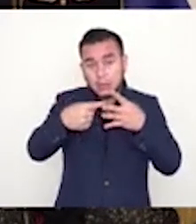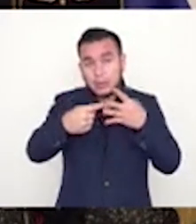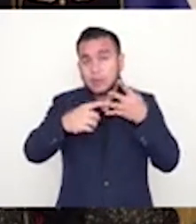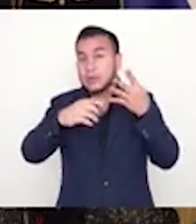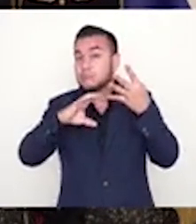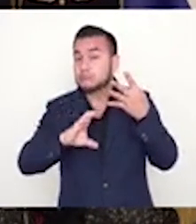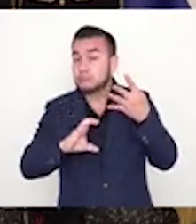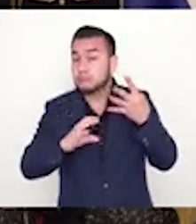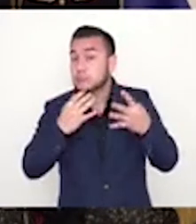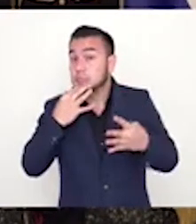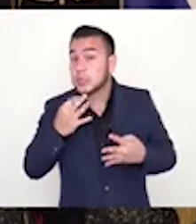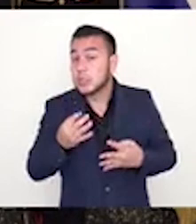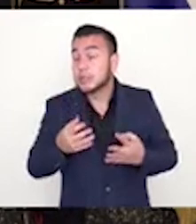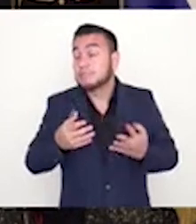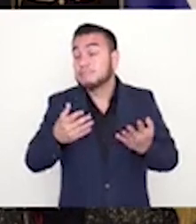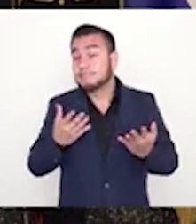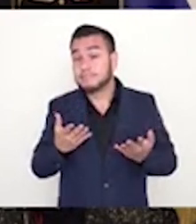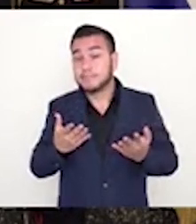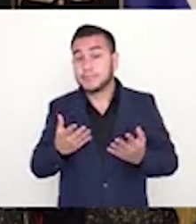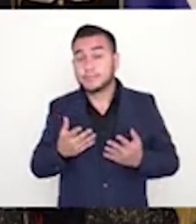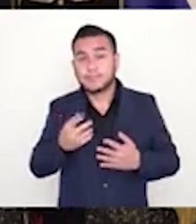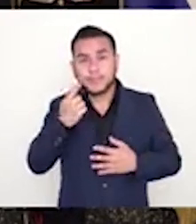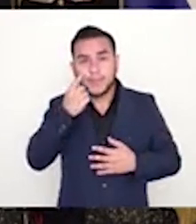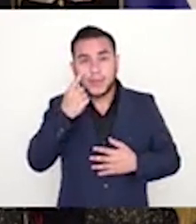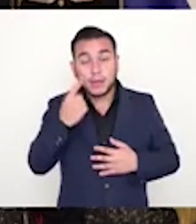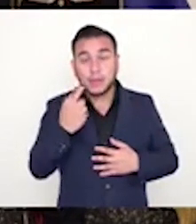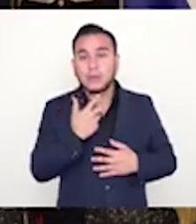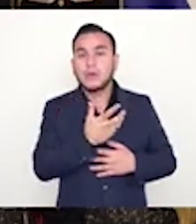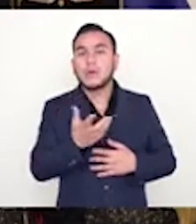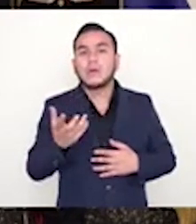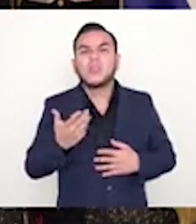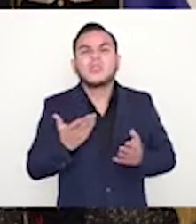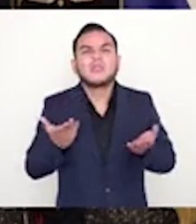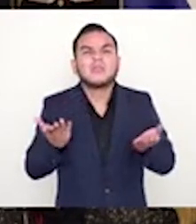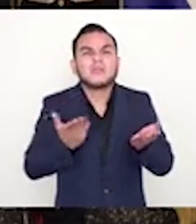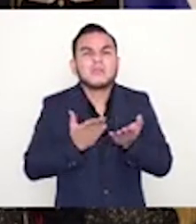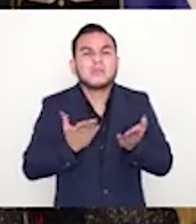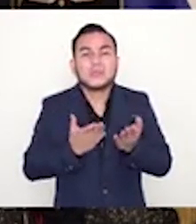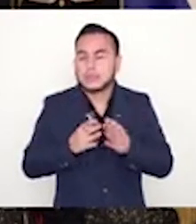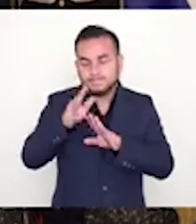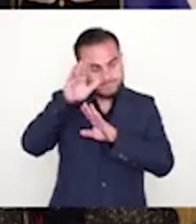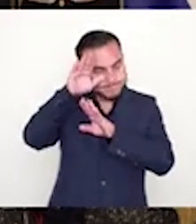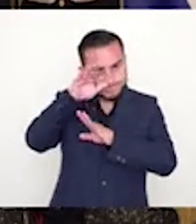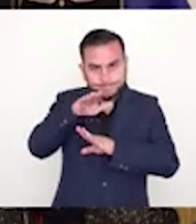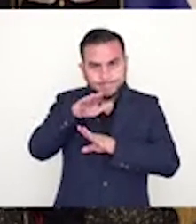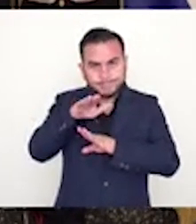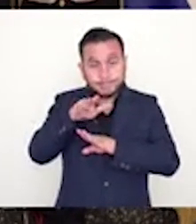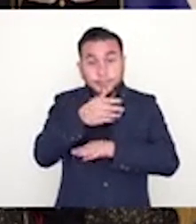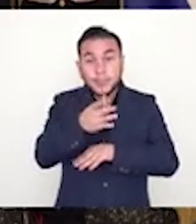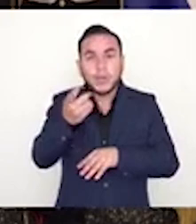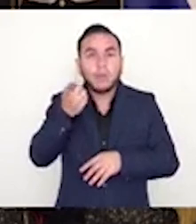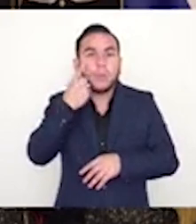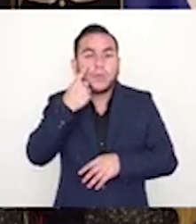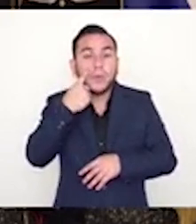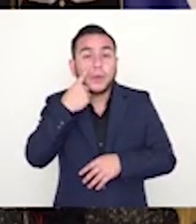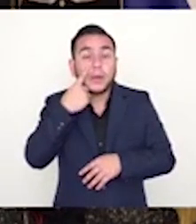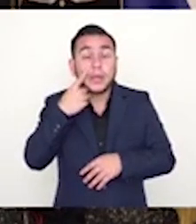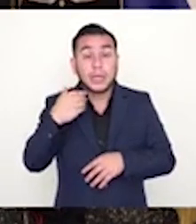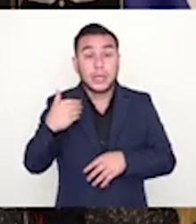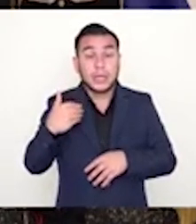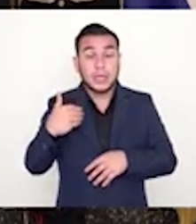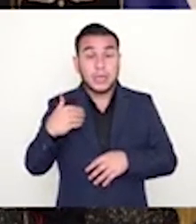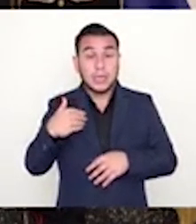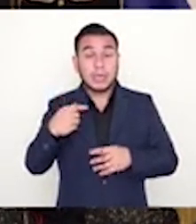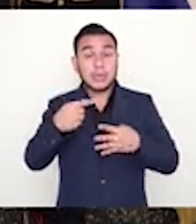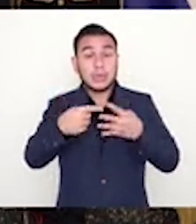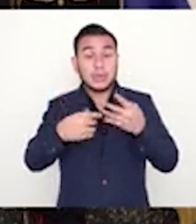constitución, no a la que le mandan sus patrones, y están incumpliendo el salvaguardar el derecho a la vida y la salud del